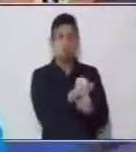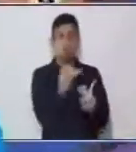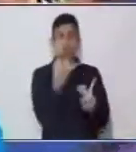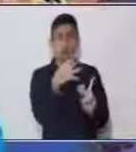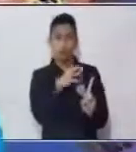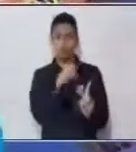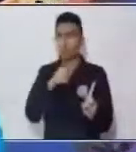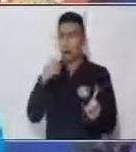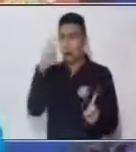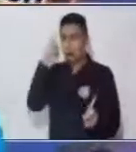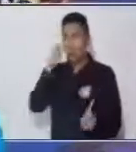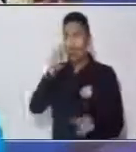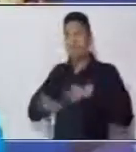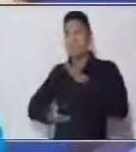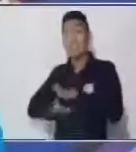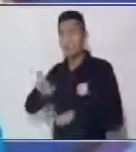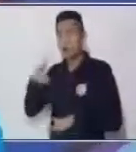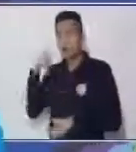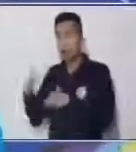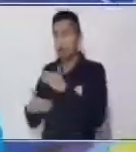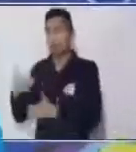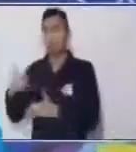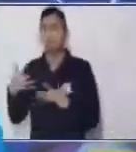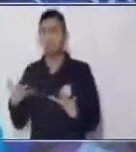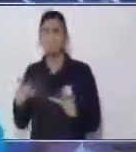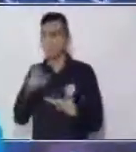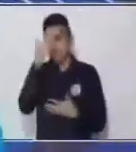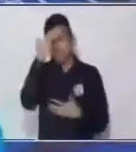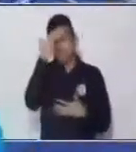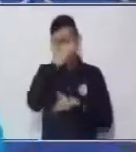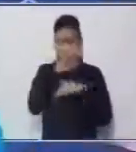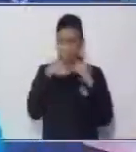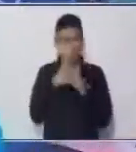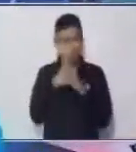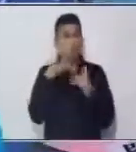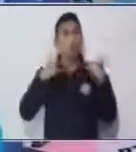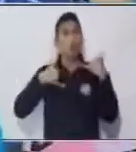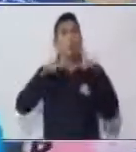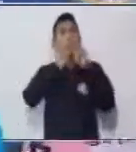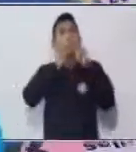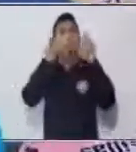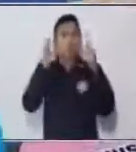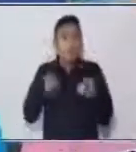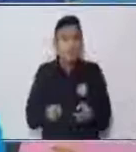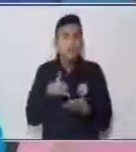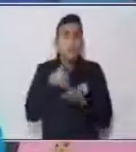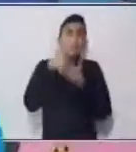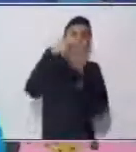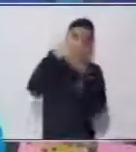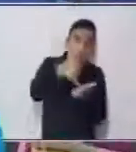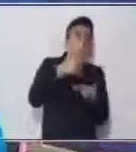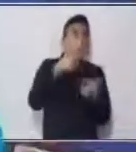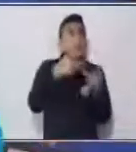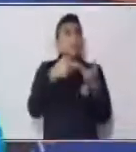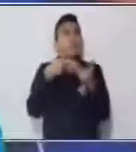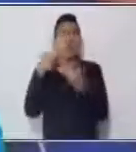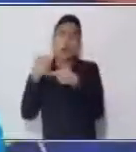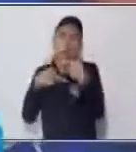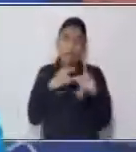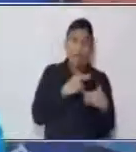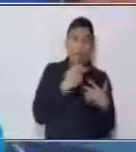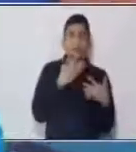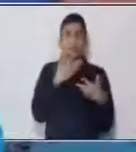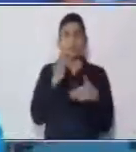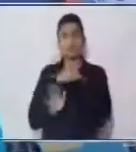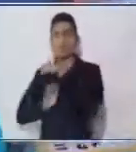casillas que el juego tiene. El juego, como todo juego de mesa, tiene premios, tiene que retrocedamos, etc.